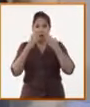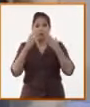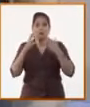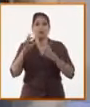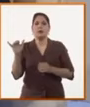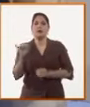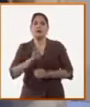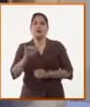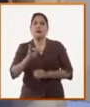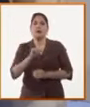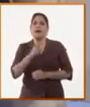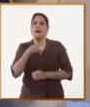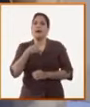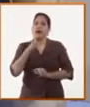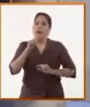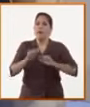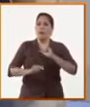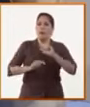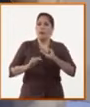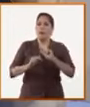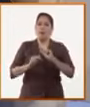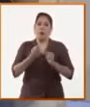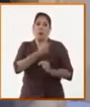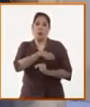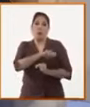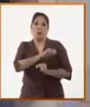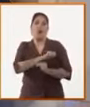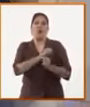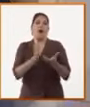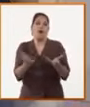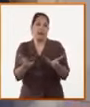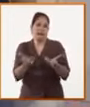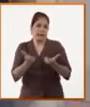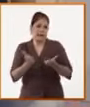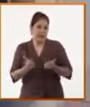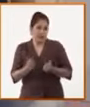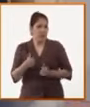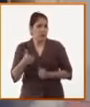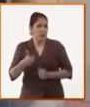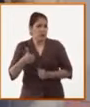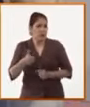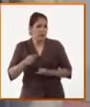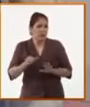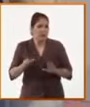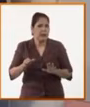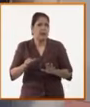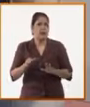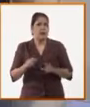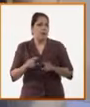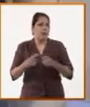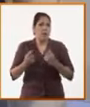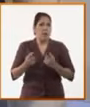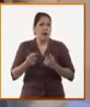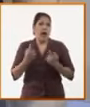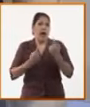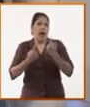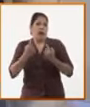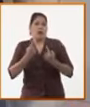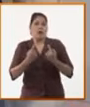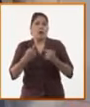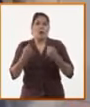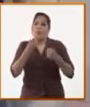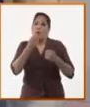se han, yo creo que recibido por toda la población con mucho beneplácito para poder